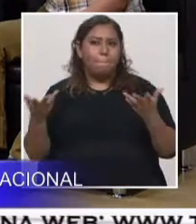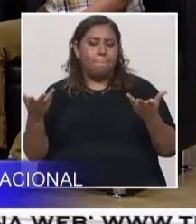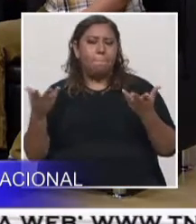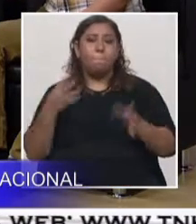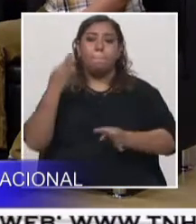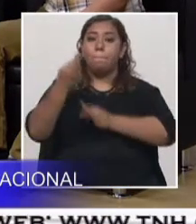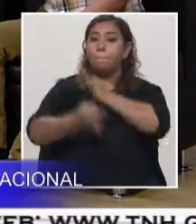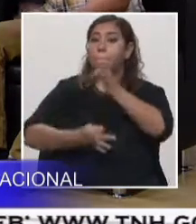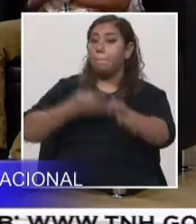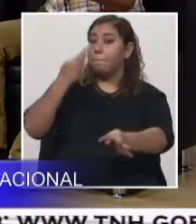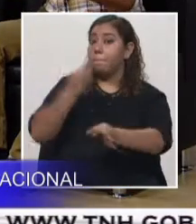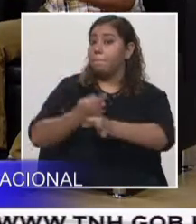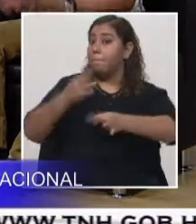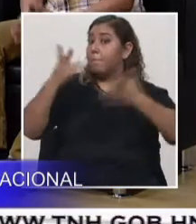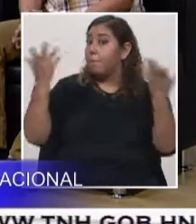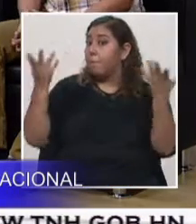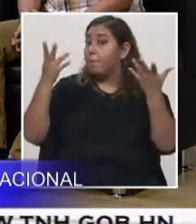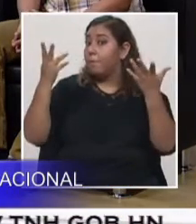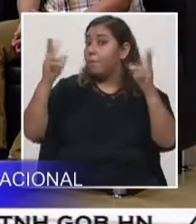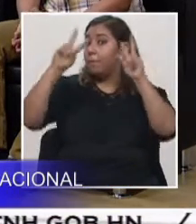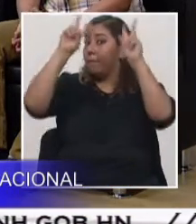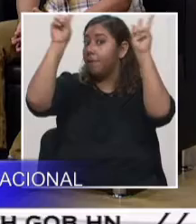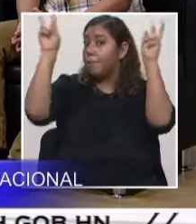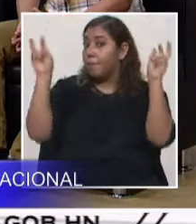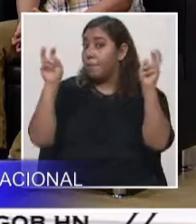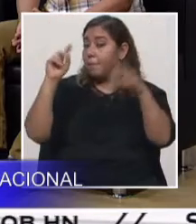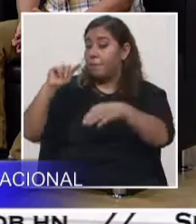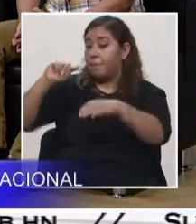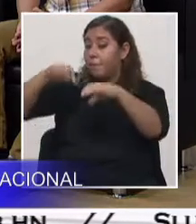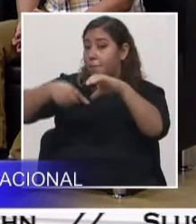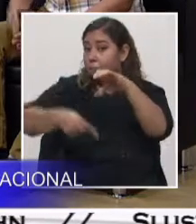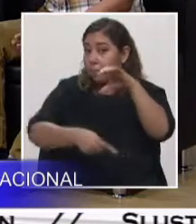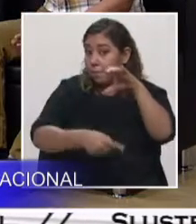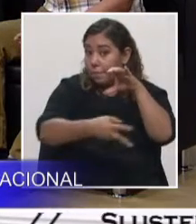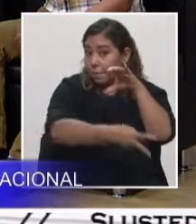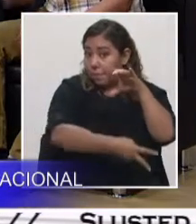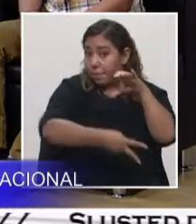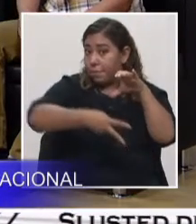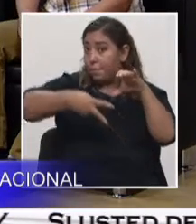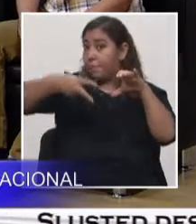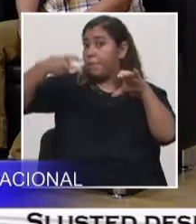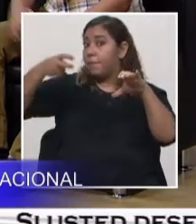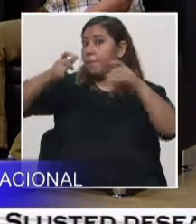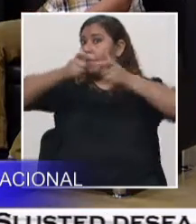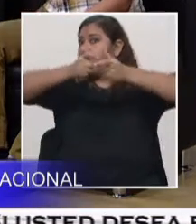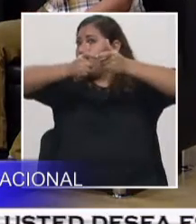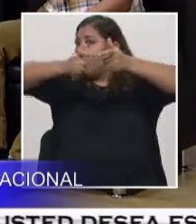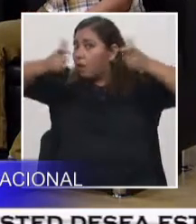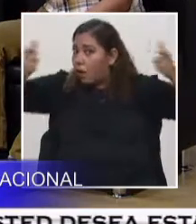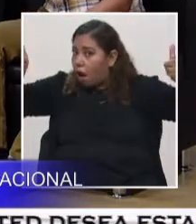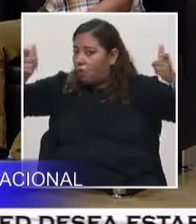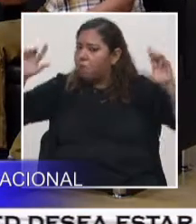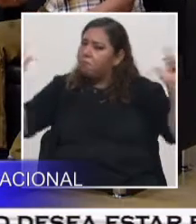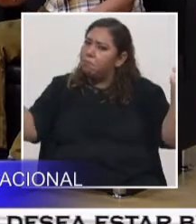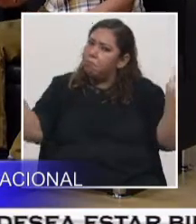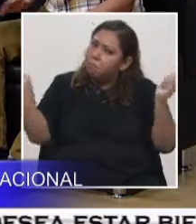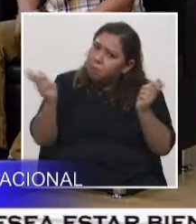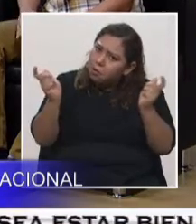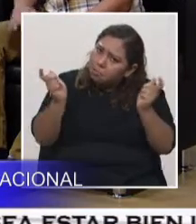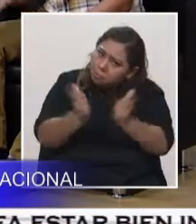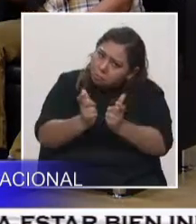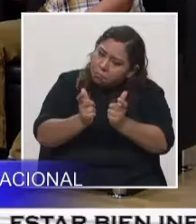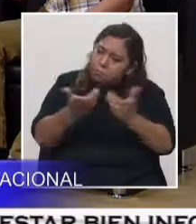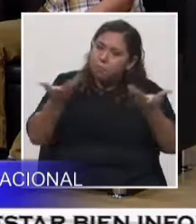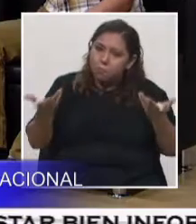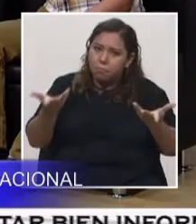explotación. Recordemos que hay diferentes tipos de explotación. Tenemos explotaciones a gran escala, a nivel industrial, a pequeña minería y minería tazanada.